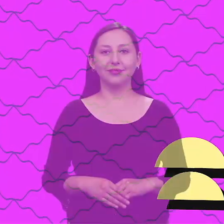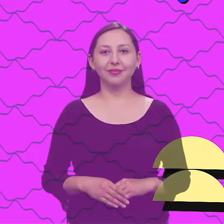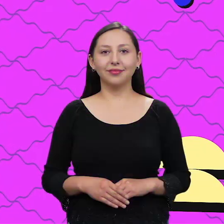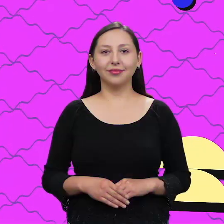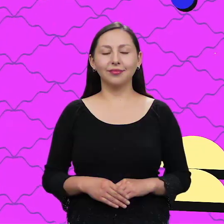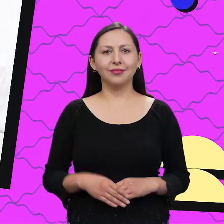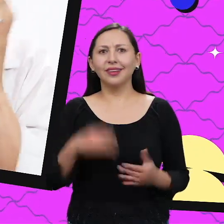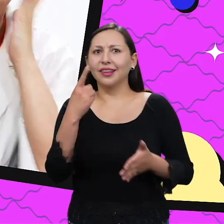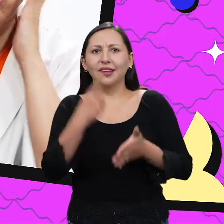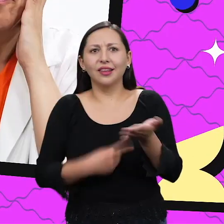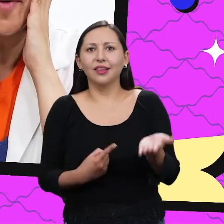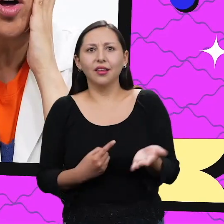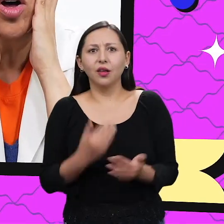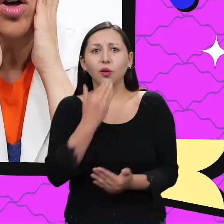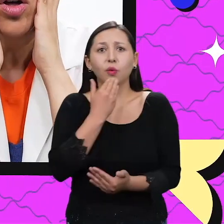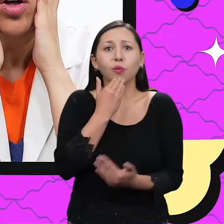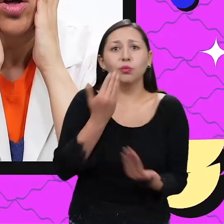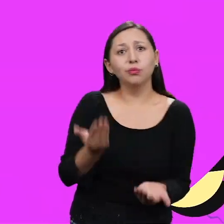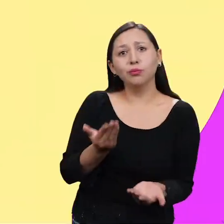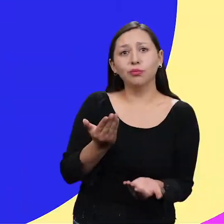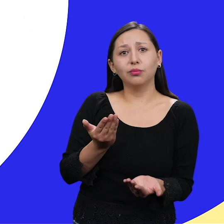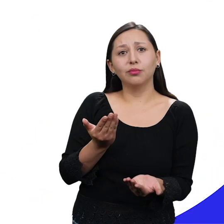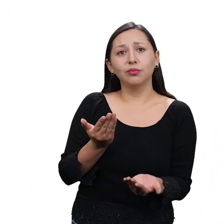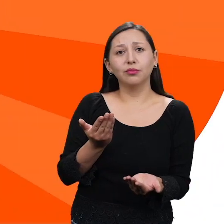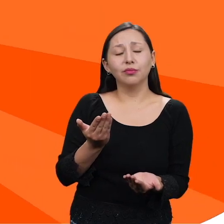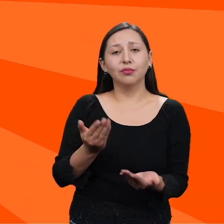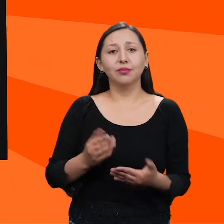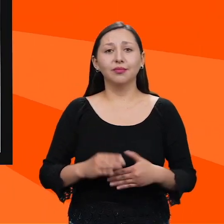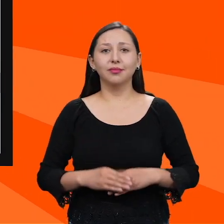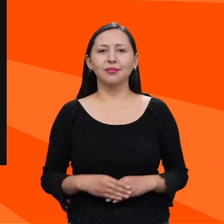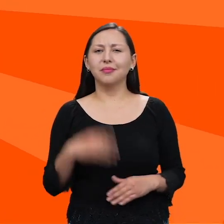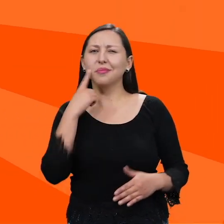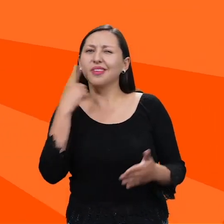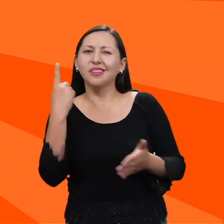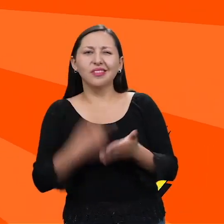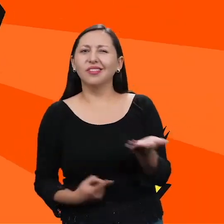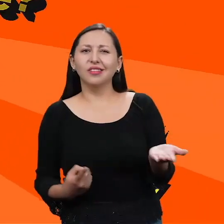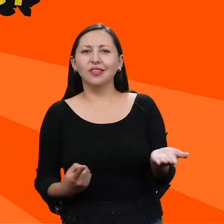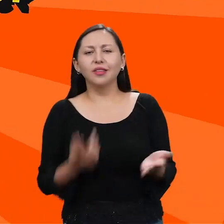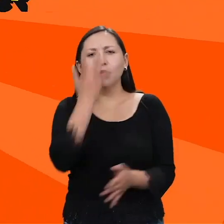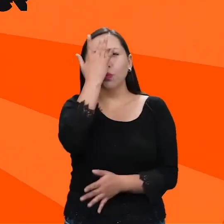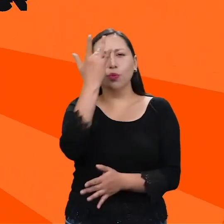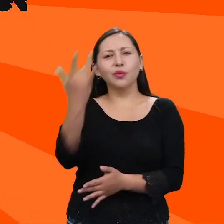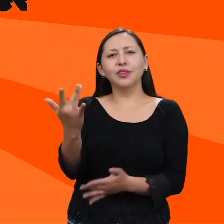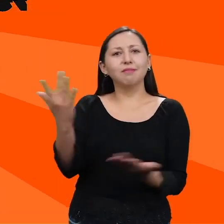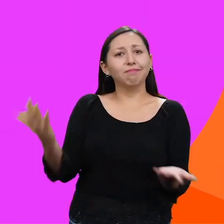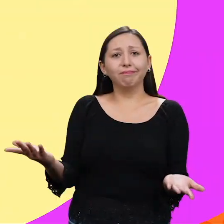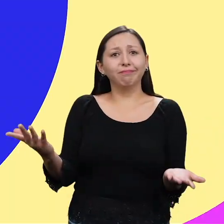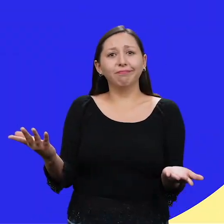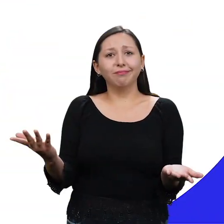¿Qué? ¿Cómo? ¿Para qué? ¿Por qué?